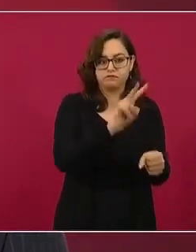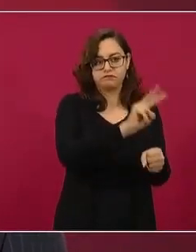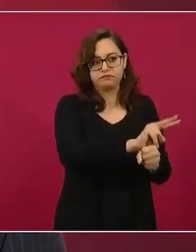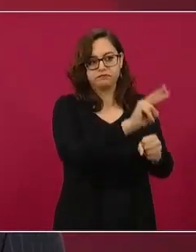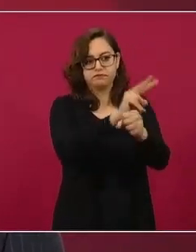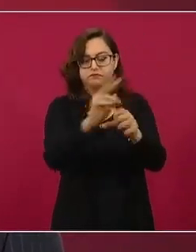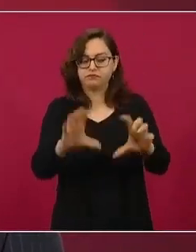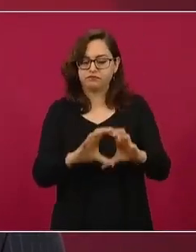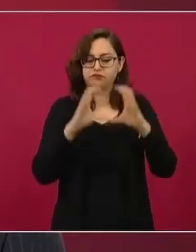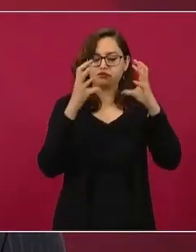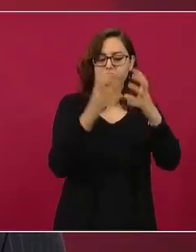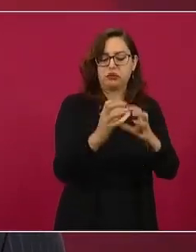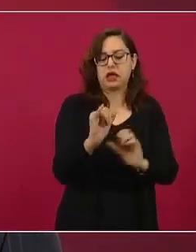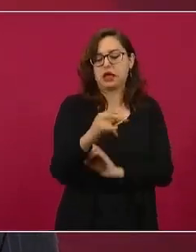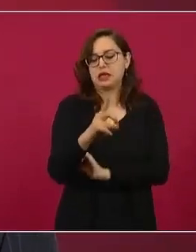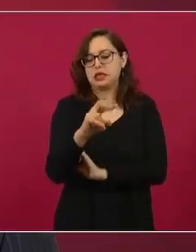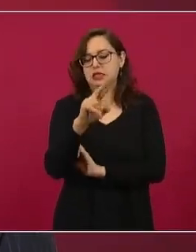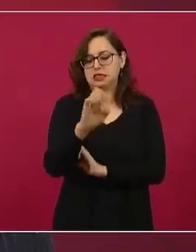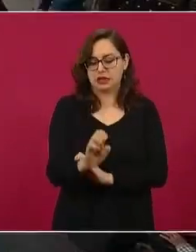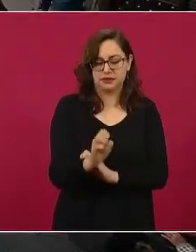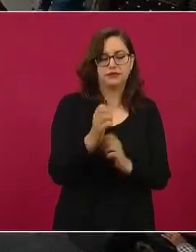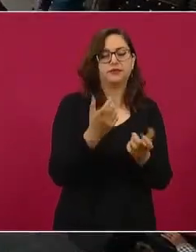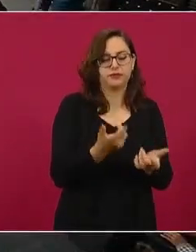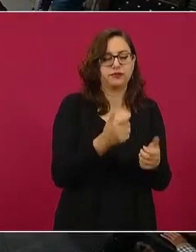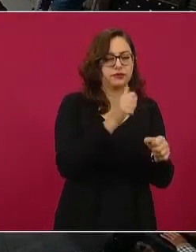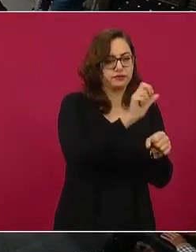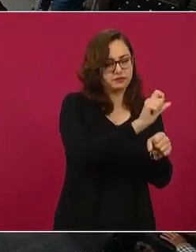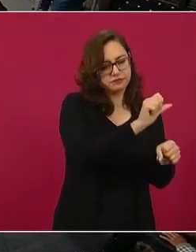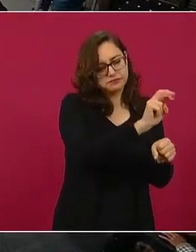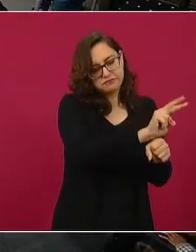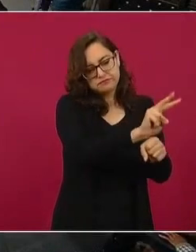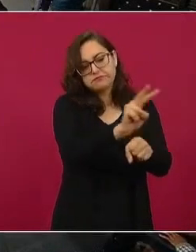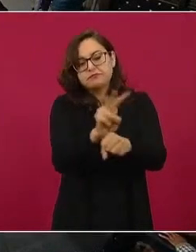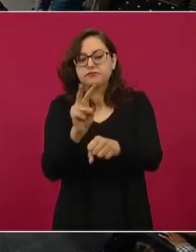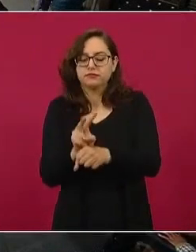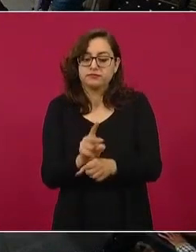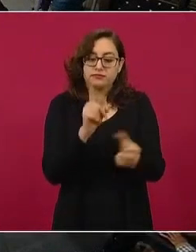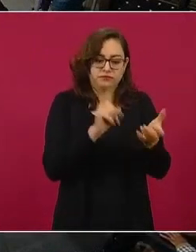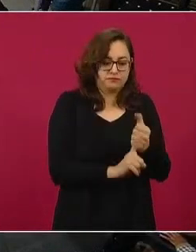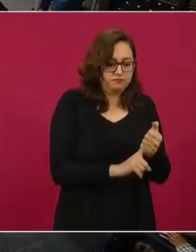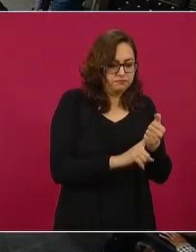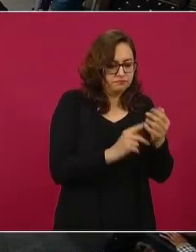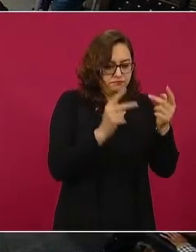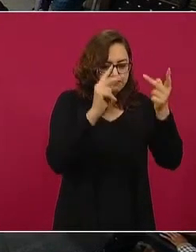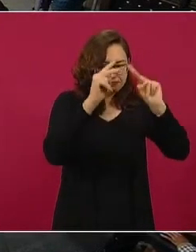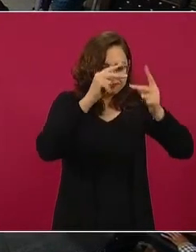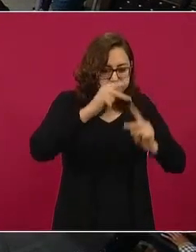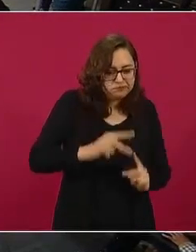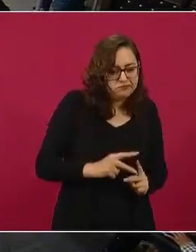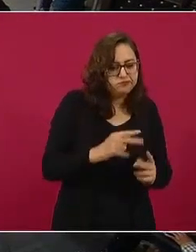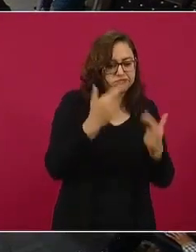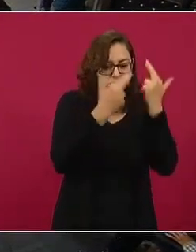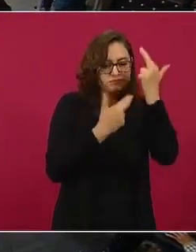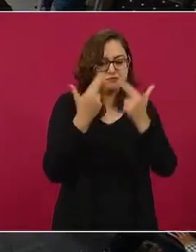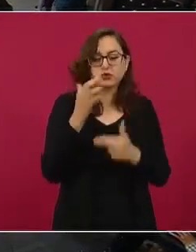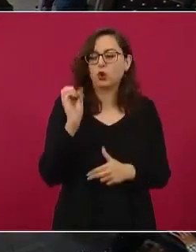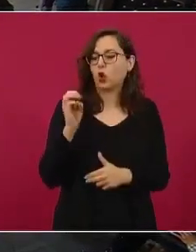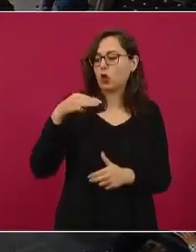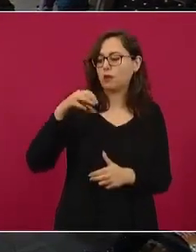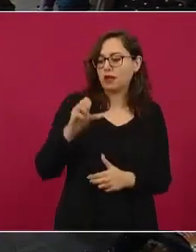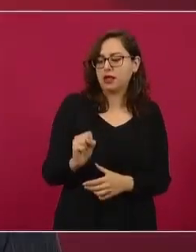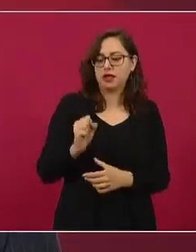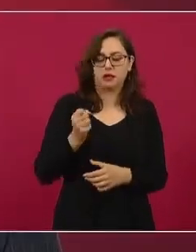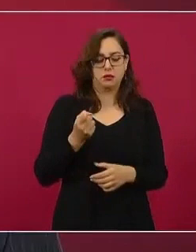INDRE, Laboratorio Nacional de Referencia, y se cumple con los estándares técnicos acreditados por la Organización Mundial de la Salud y otros